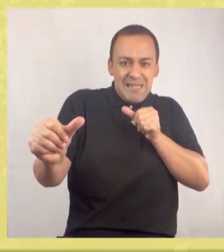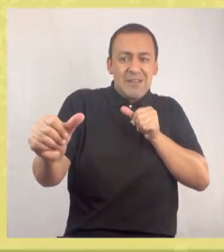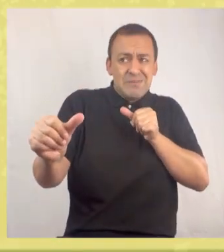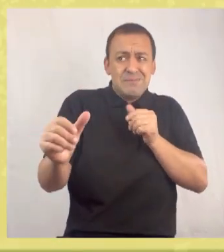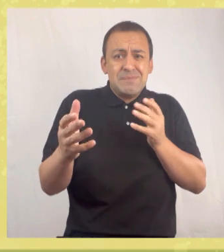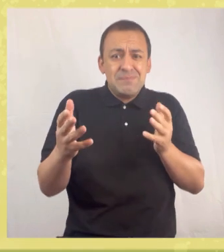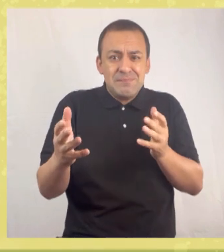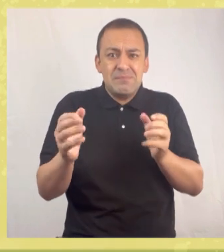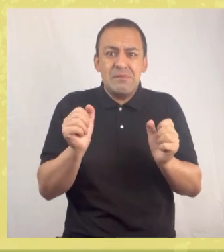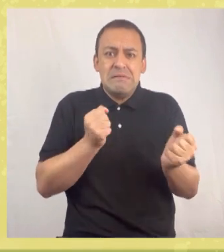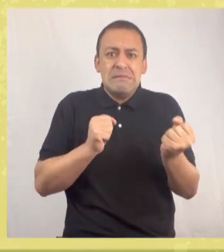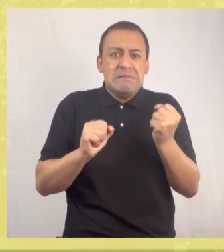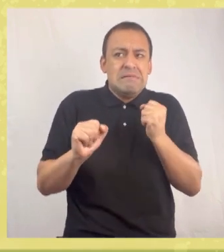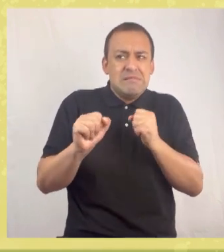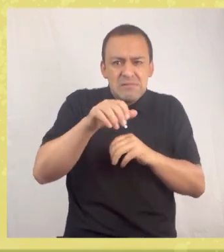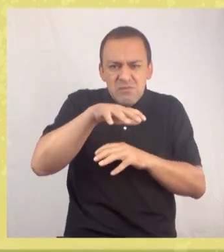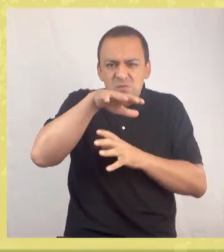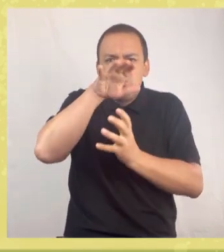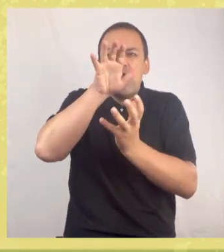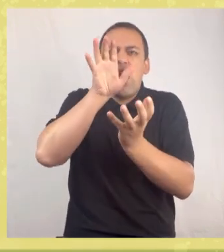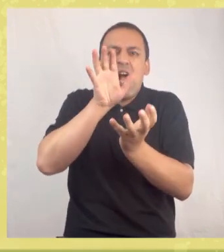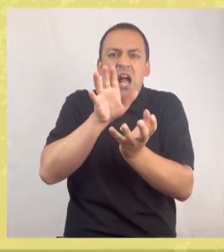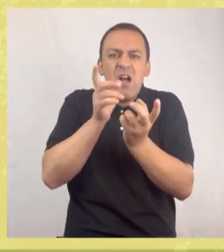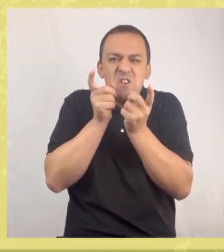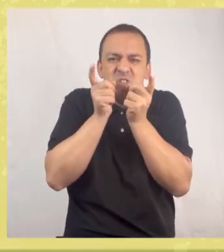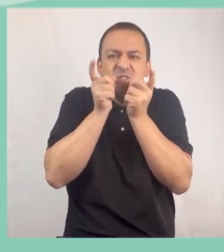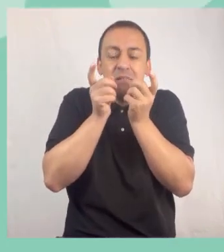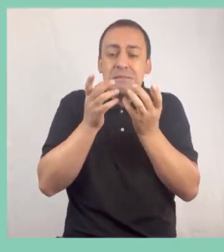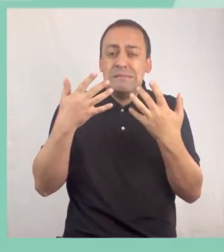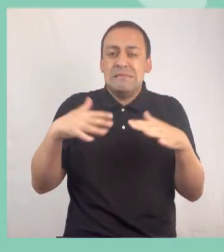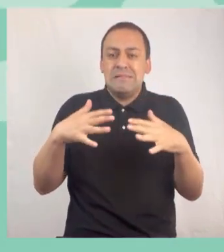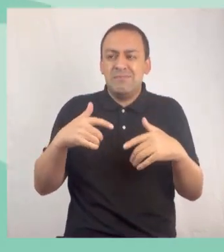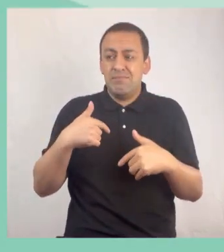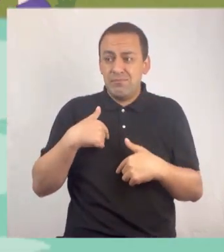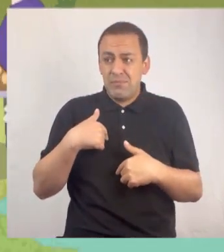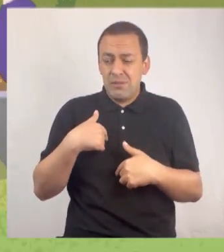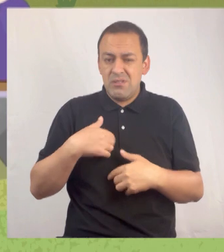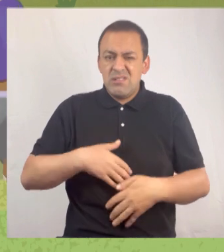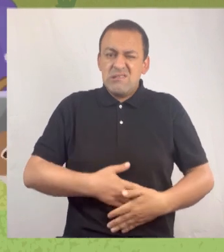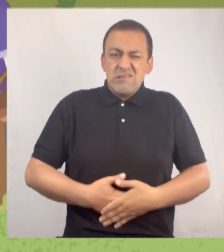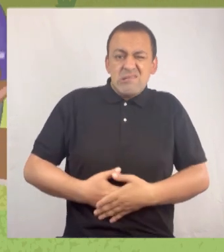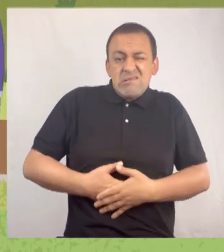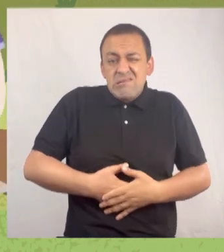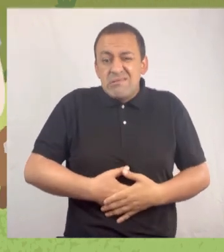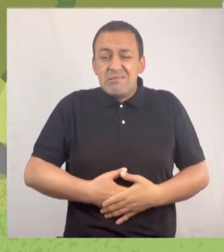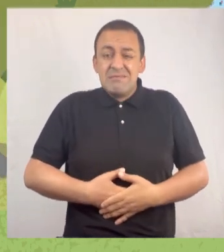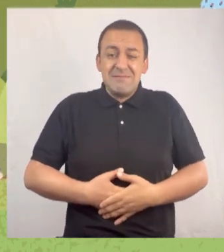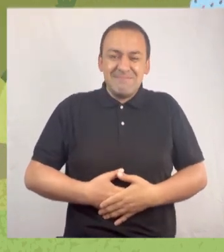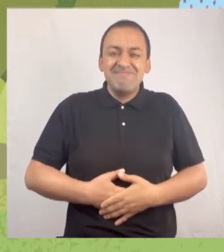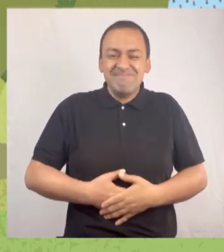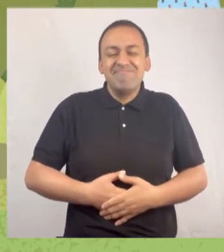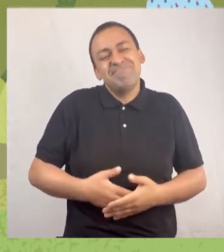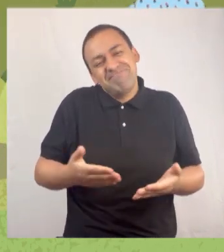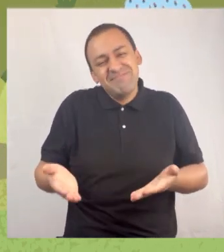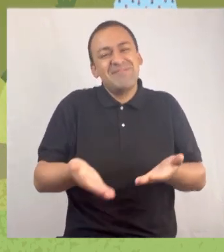buena distancia de ellos. No quisiéramos hacer gruñir a un elefante marino, ¿cierto? A mí me está gruñendo el agua.